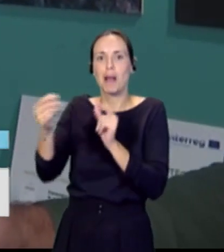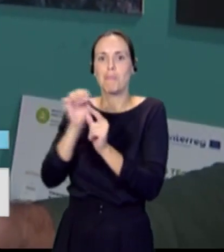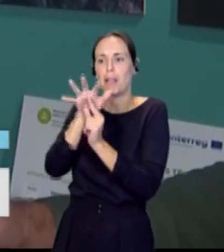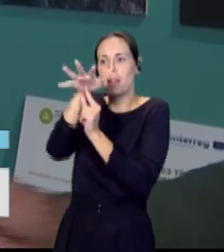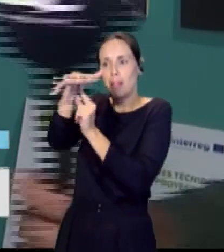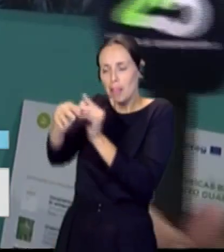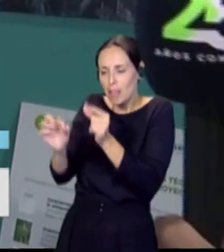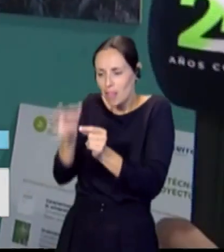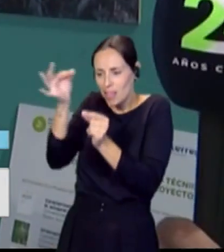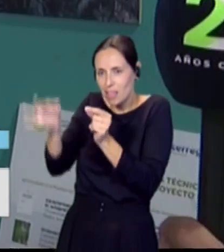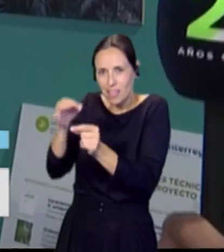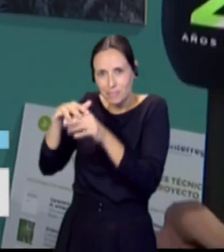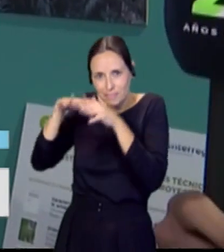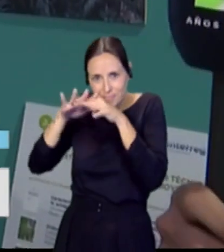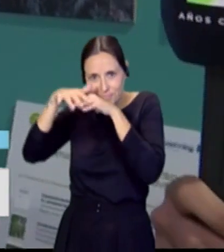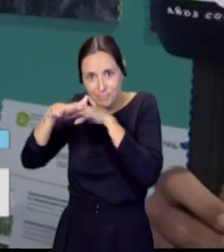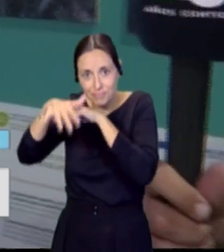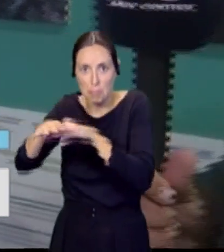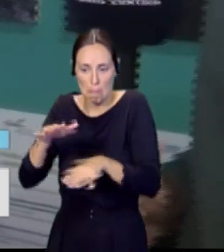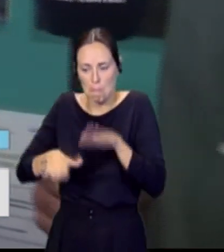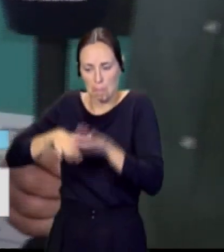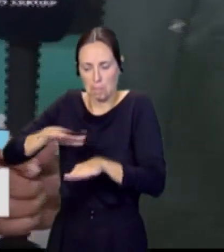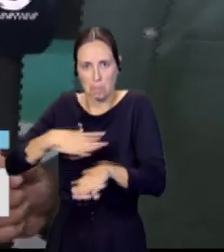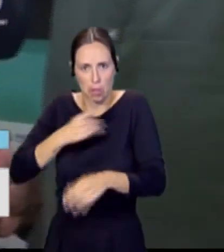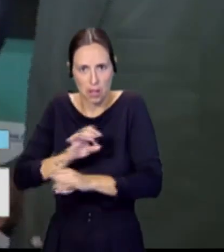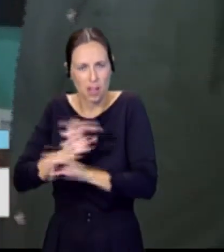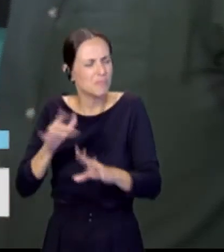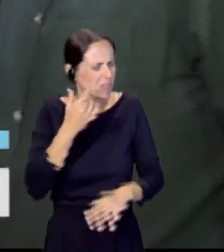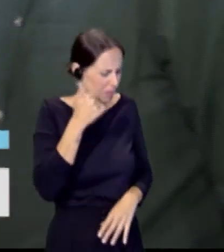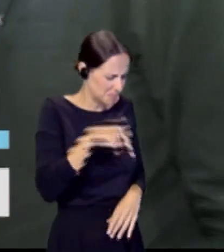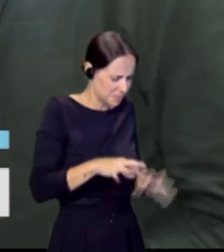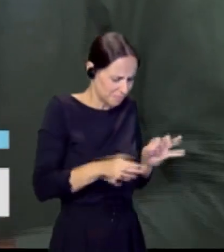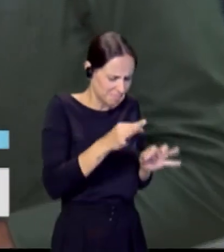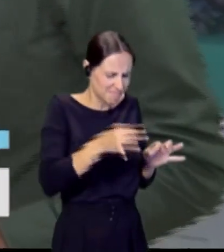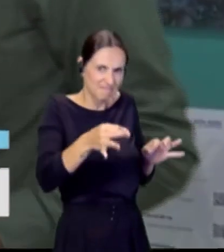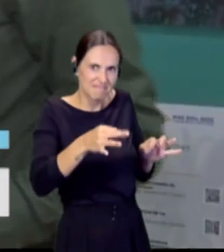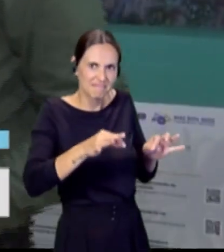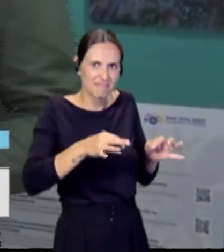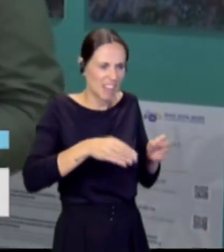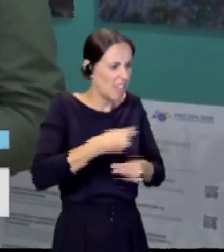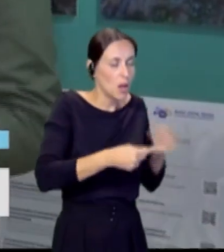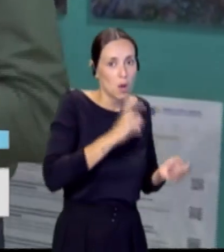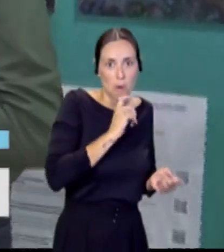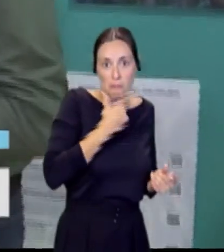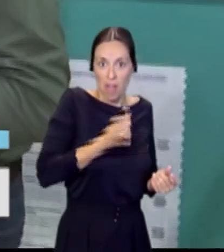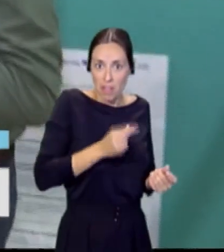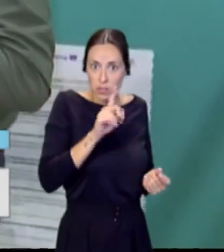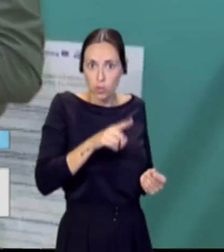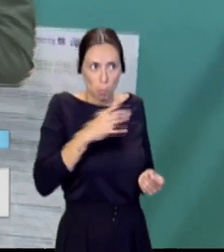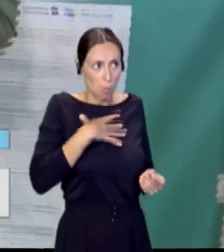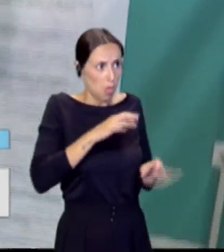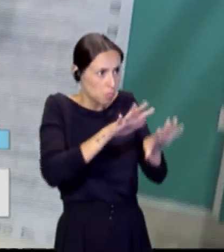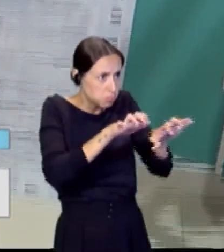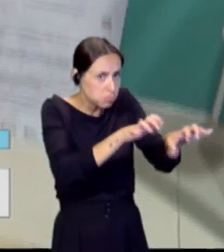podemos pisar. Por cierto, para aprender a hacer esto, no creo que sea demasiado fácil. A mí no sé yo si se me dará demasiado bien, pero se puede aprender